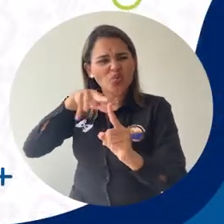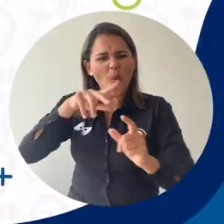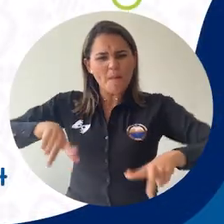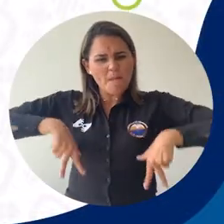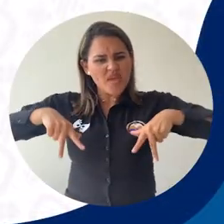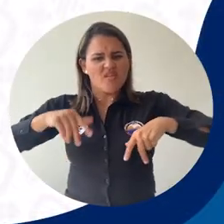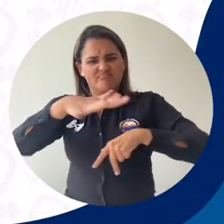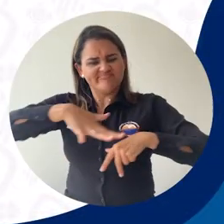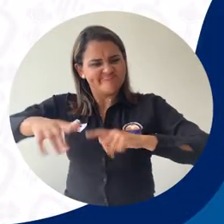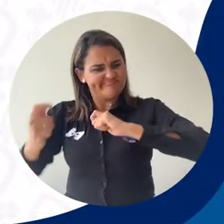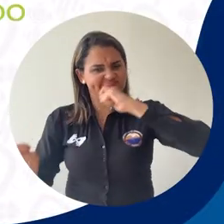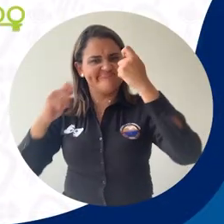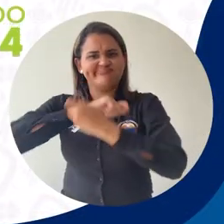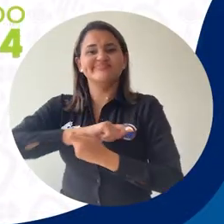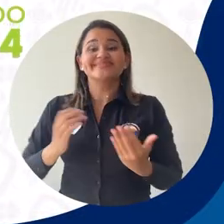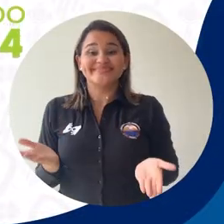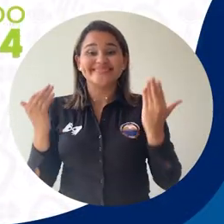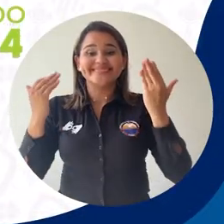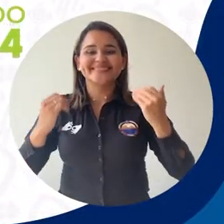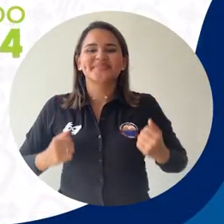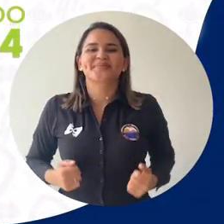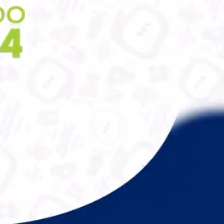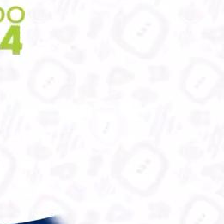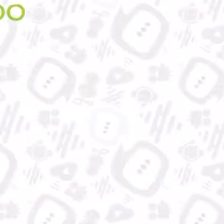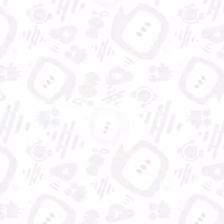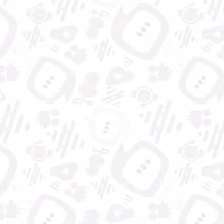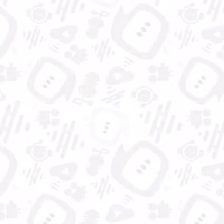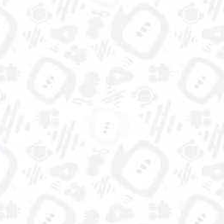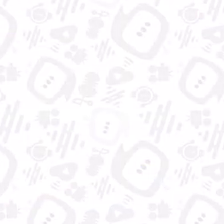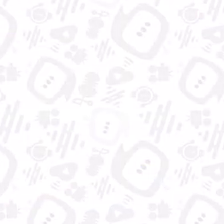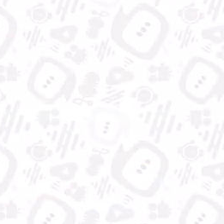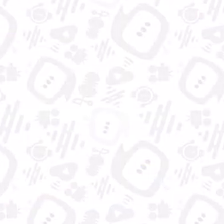transformación de vidas en el territorio. Aún más influyente e innovadora.